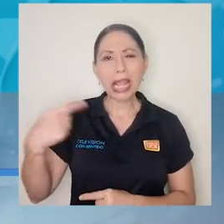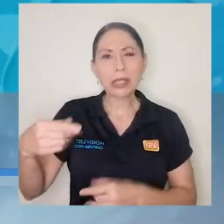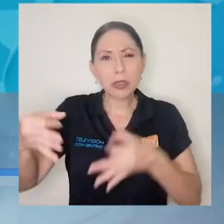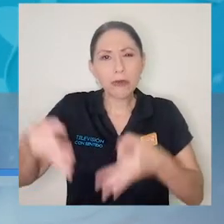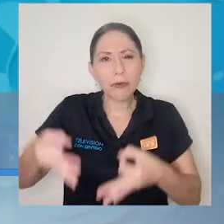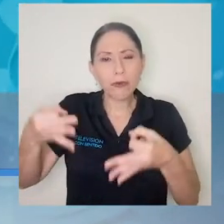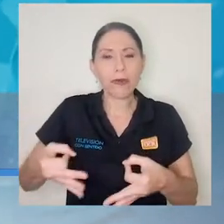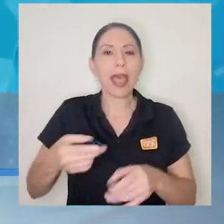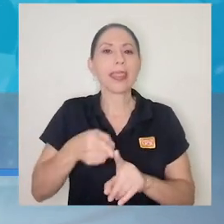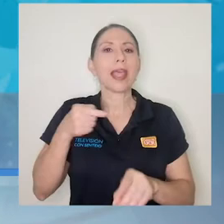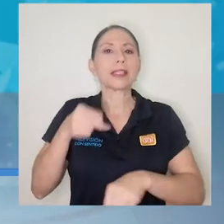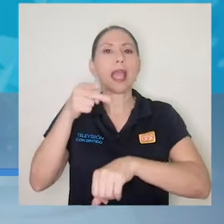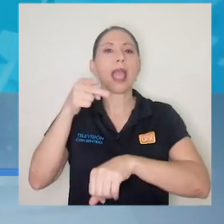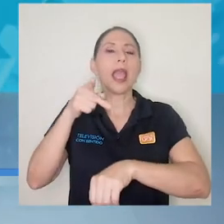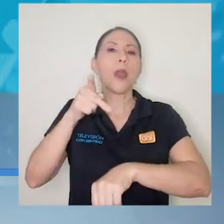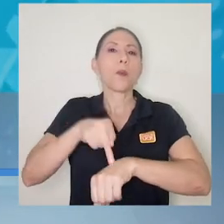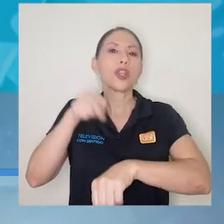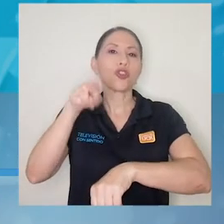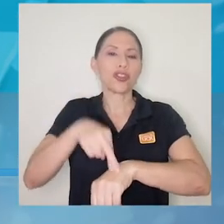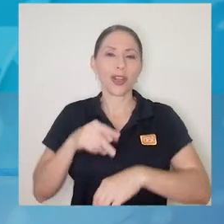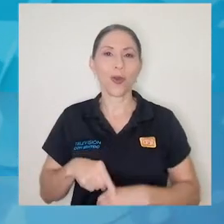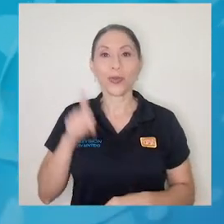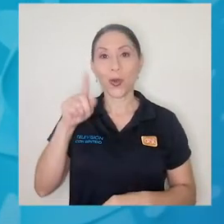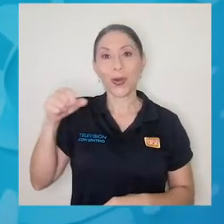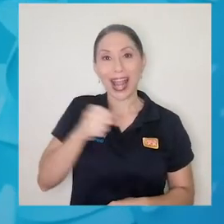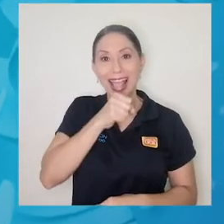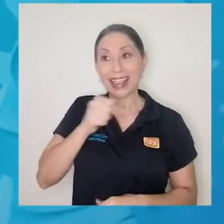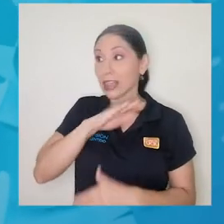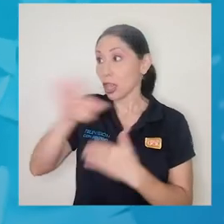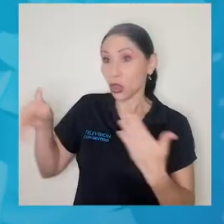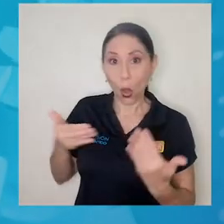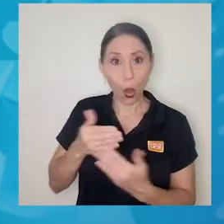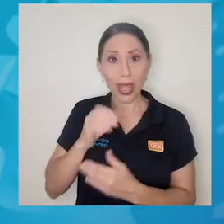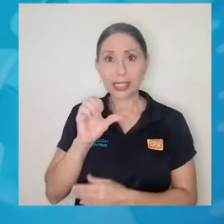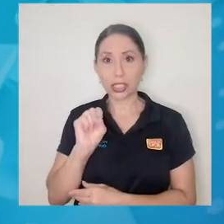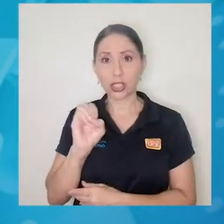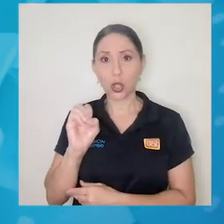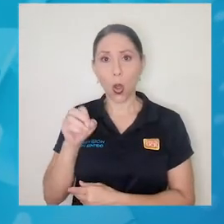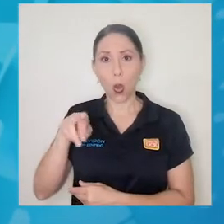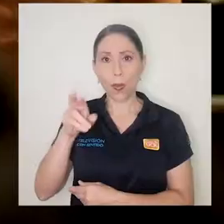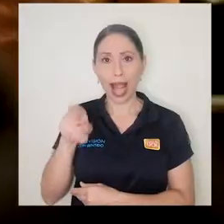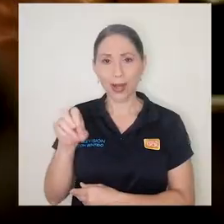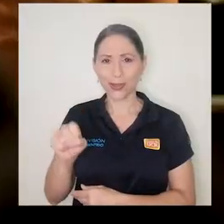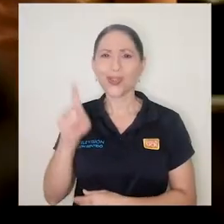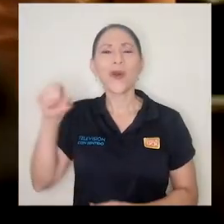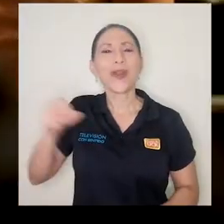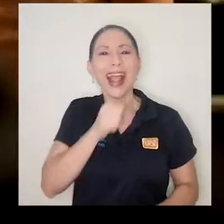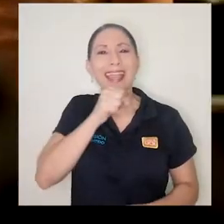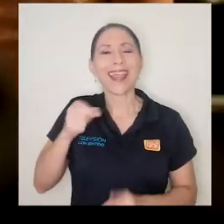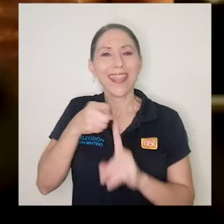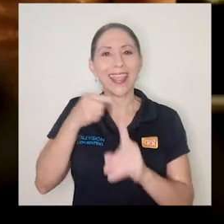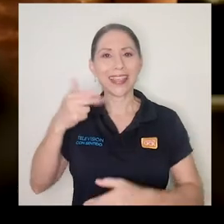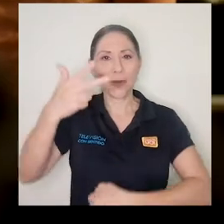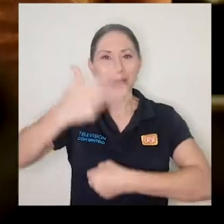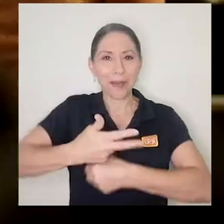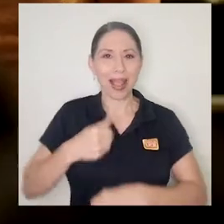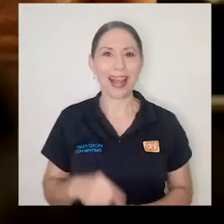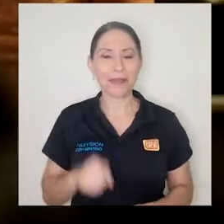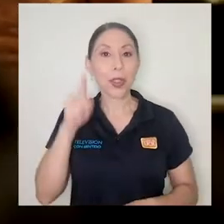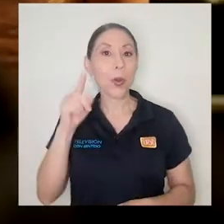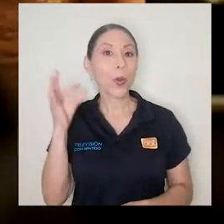confirmar de Puerto Rico, una cantante, una soprano, todas somos sopranos, ¿verdad? Una soprano de Guatemala,